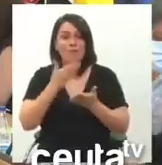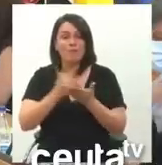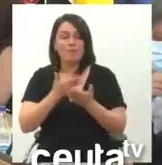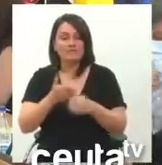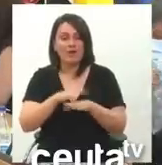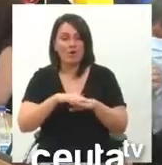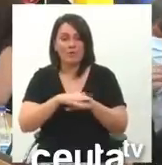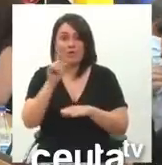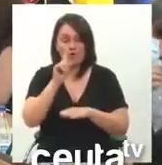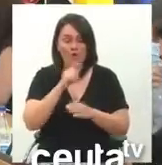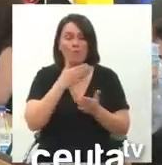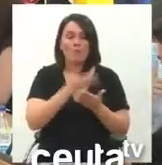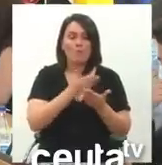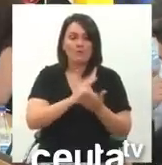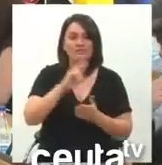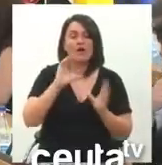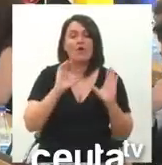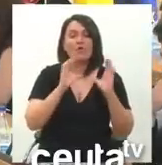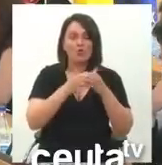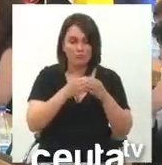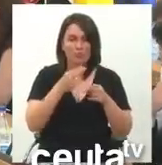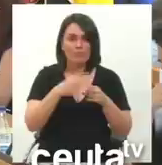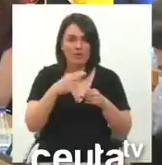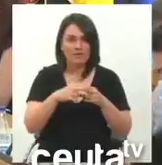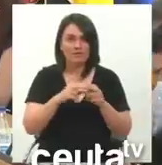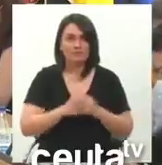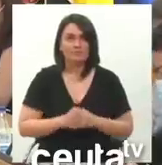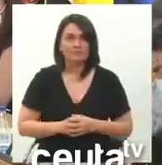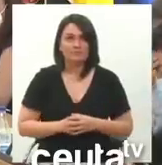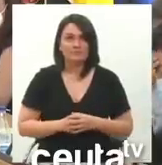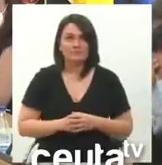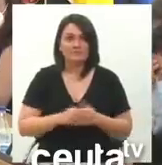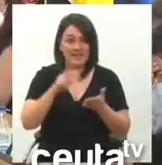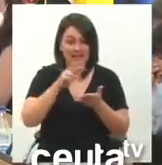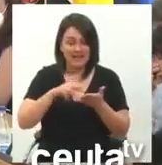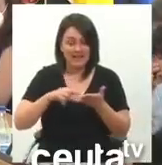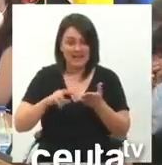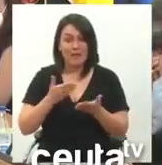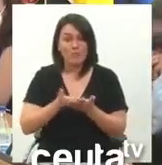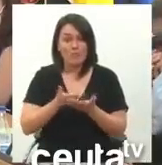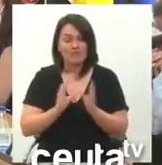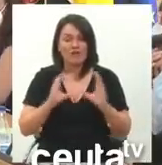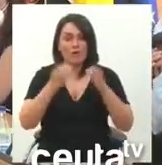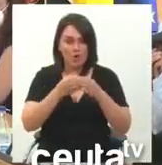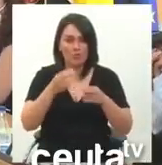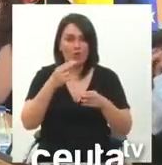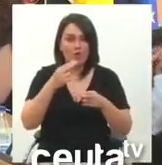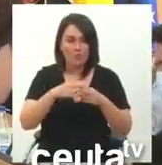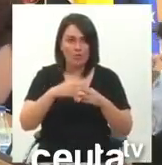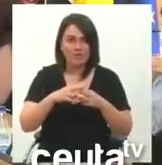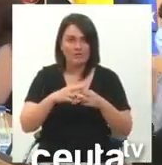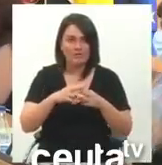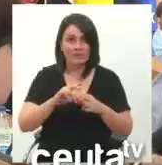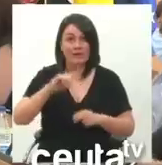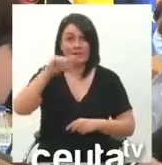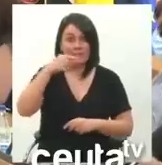las propuestas de los grupos políticos. No lea usted las propuestas del Gobierno. Lea usted las propuestas de los grupos políticos y intervienen en el primer